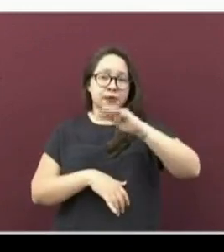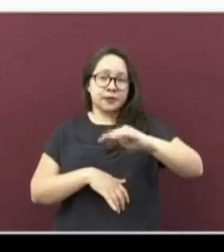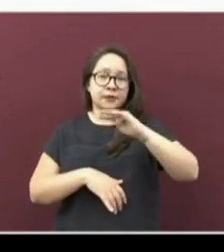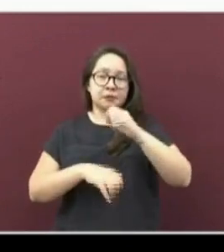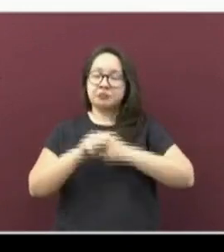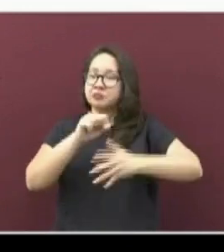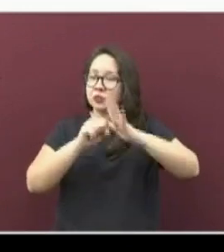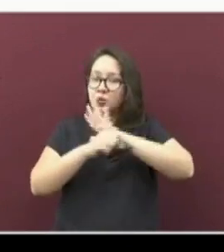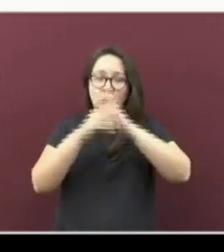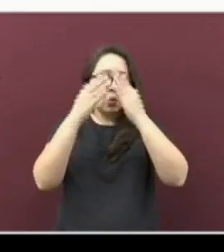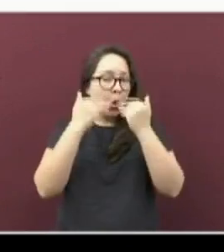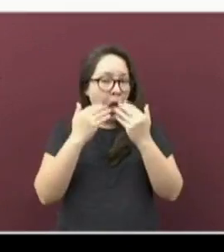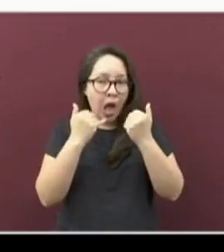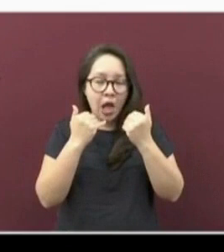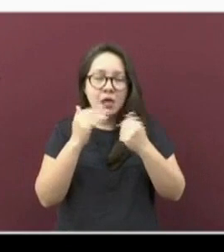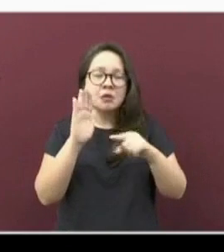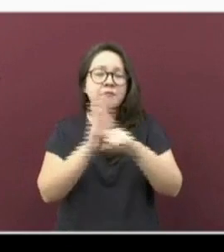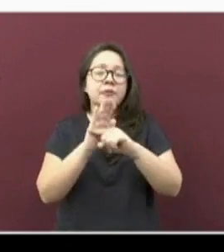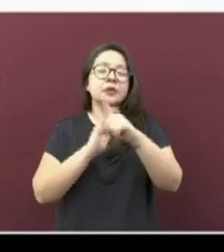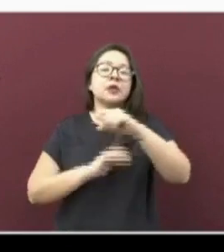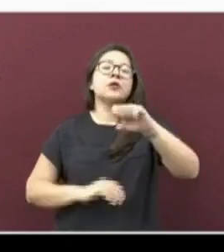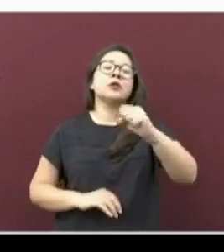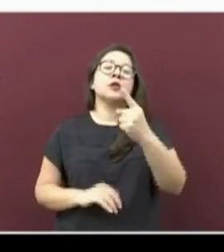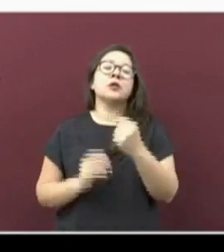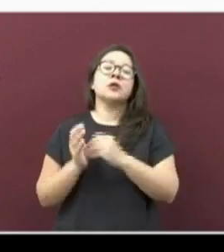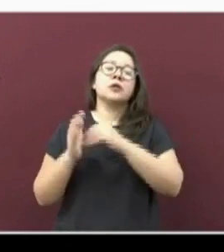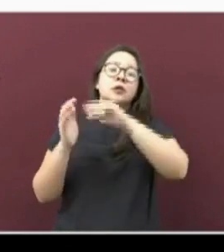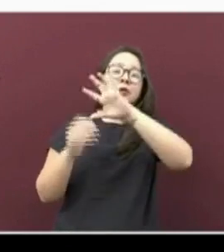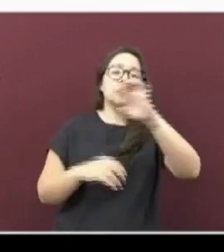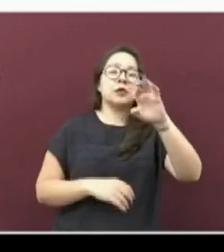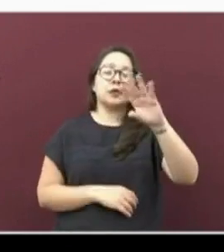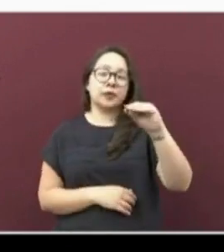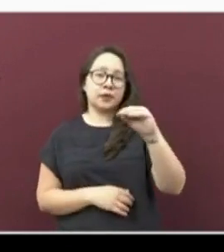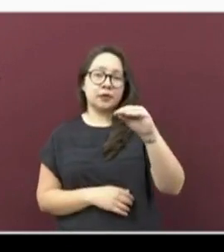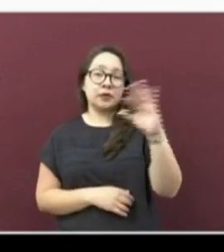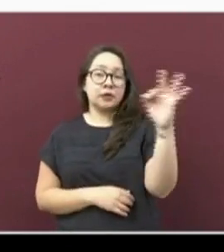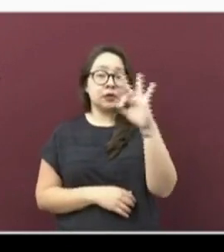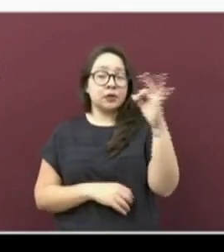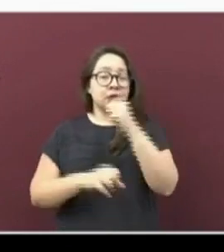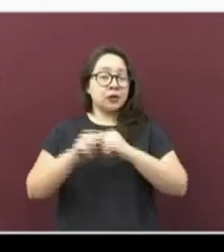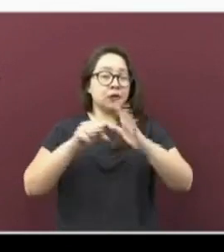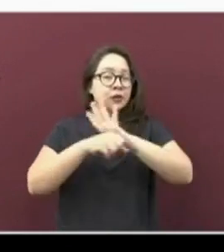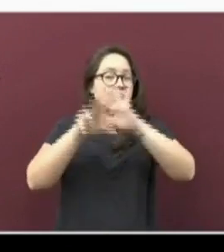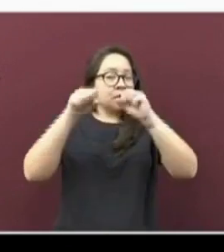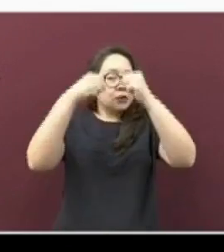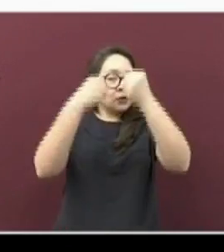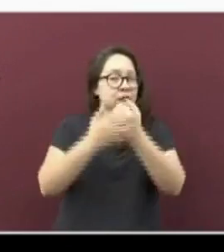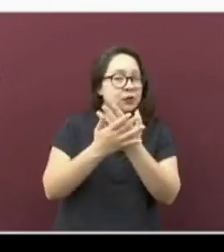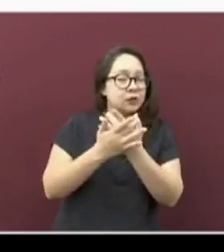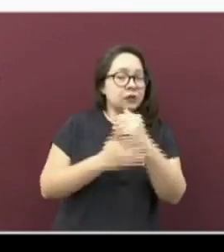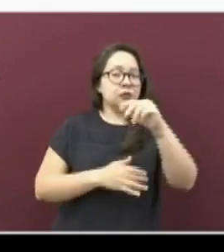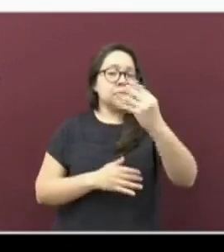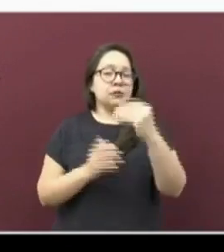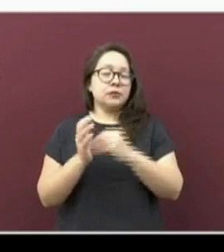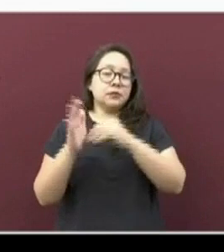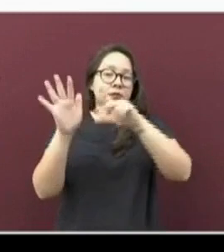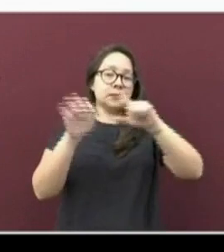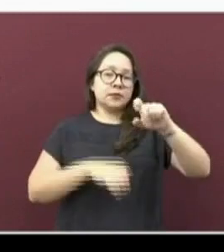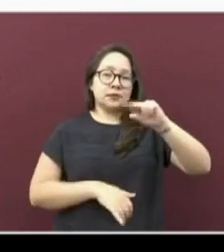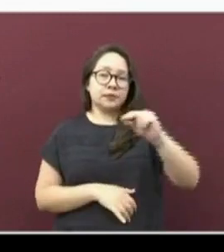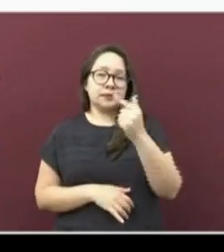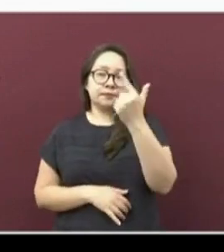Con resultado negativo, 161,590. Sospechosos, 14,787.